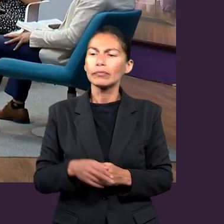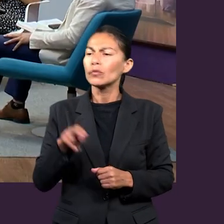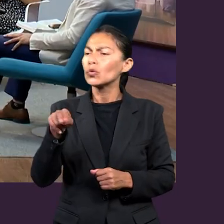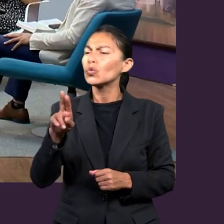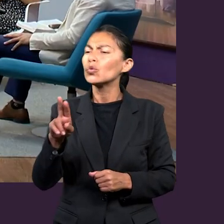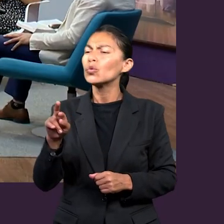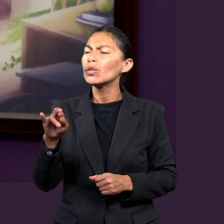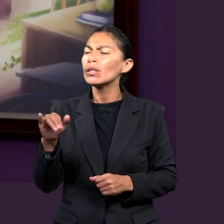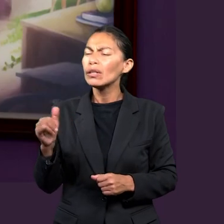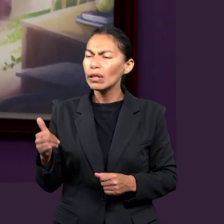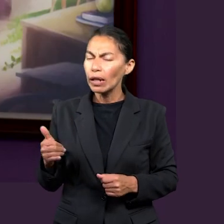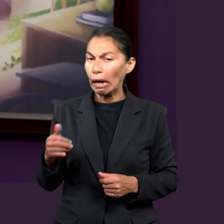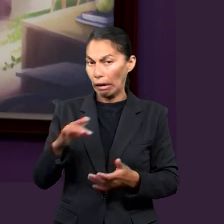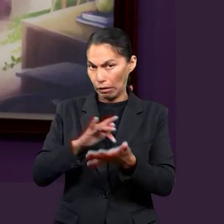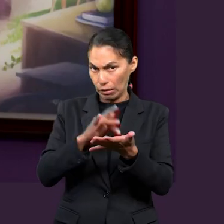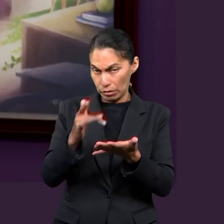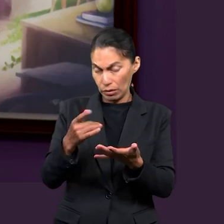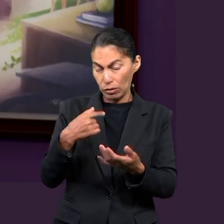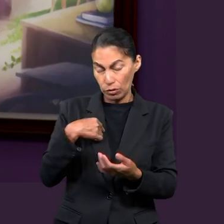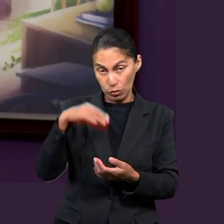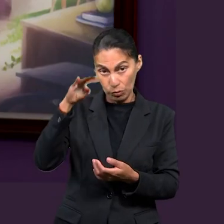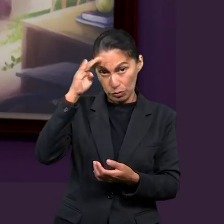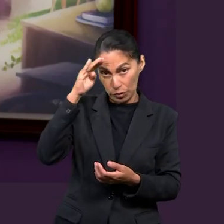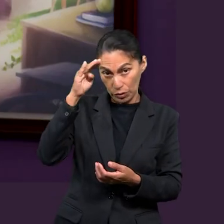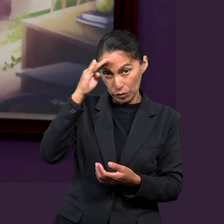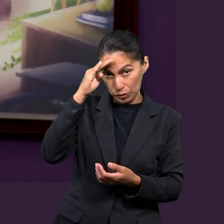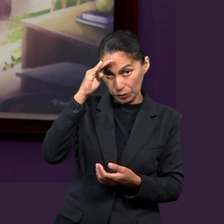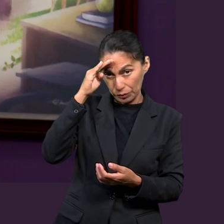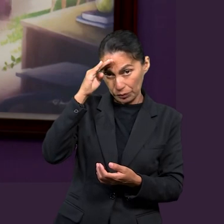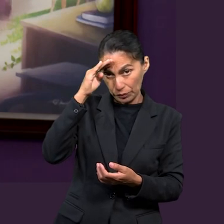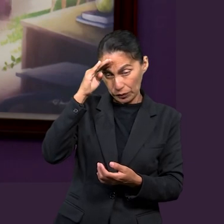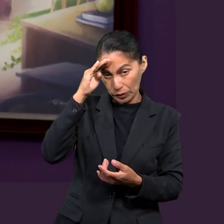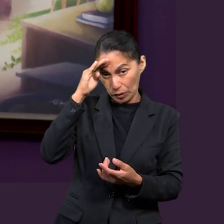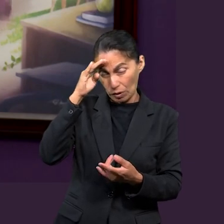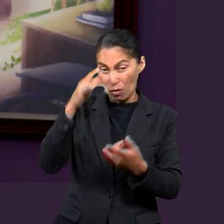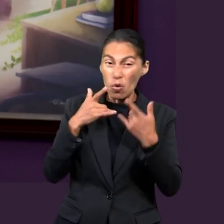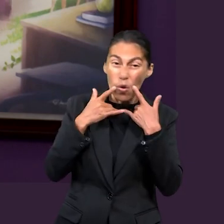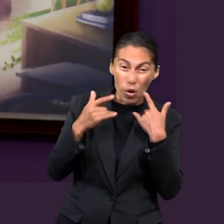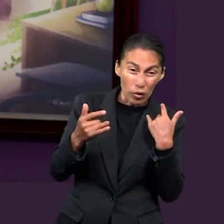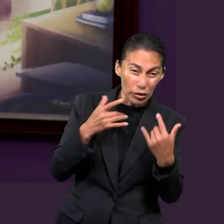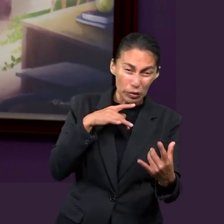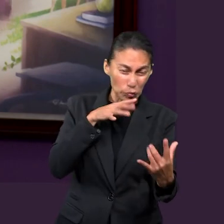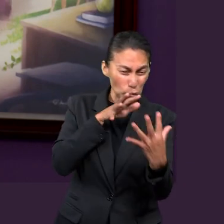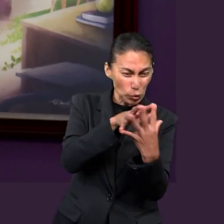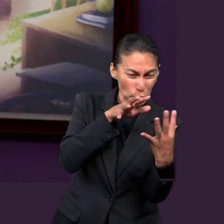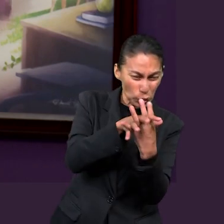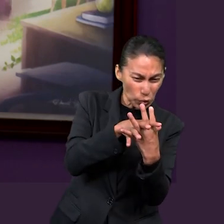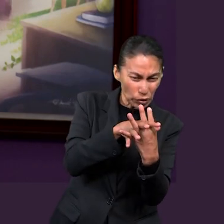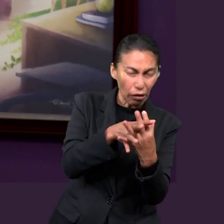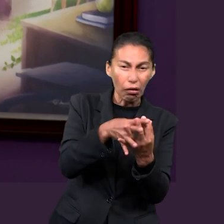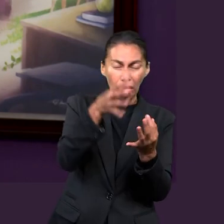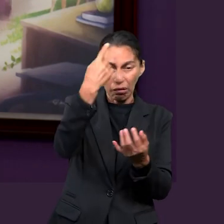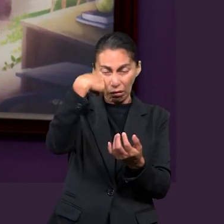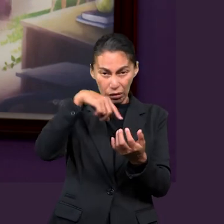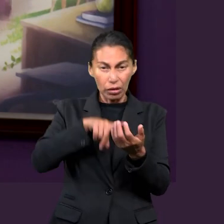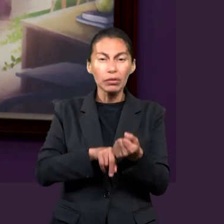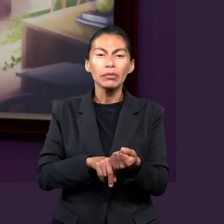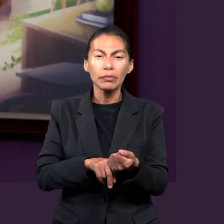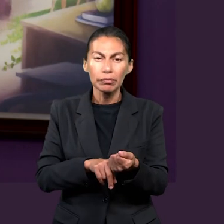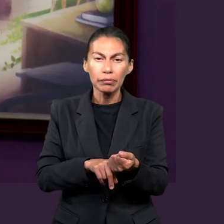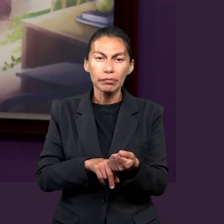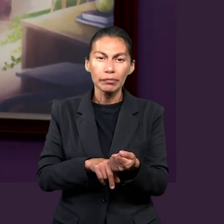bien. Y Nuria. Gracias. Me quedo con la idea de que hay una lucha no sólo